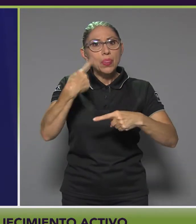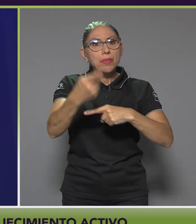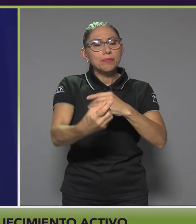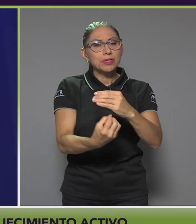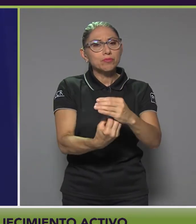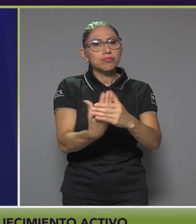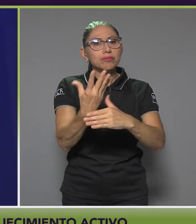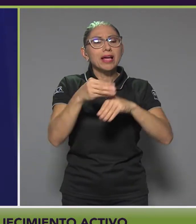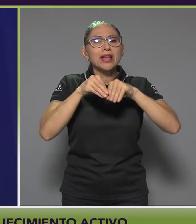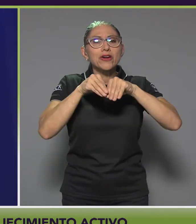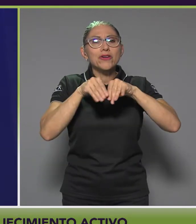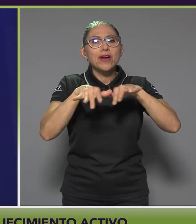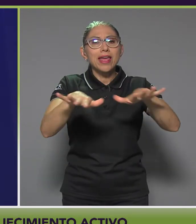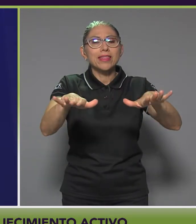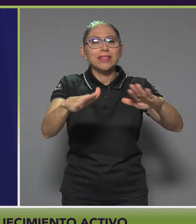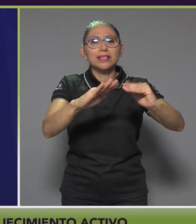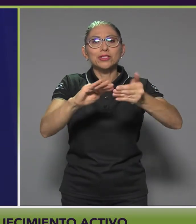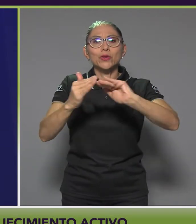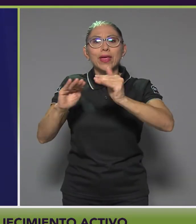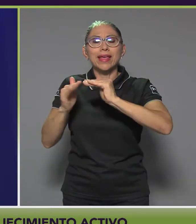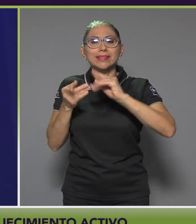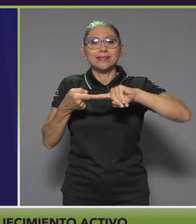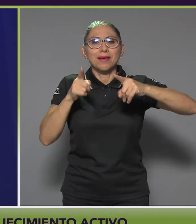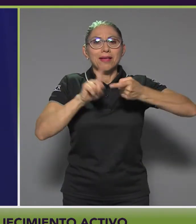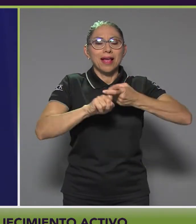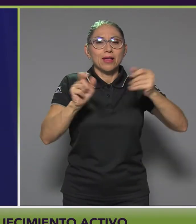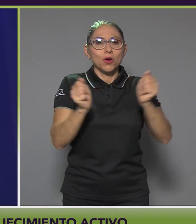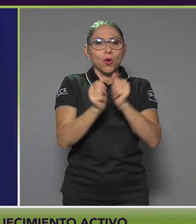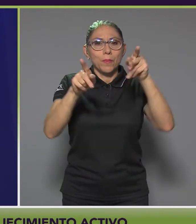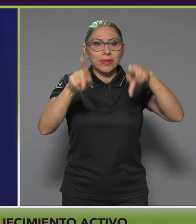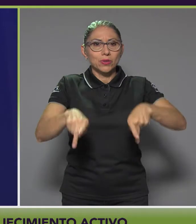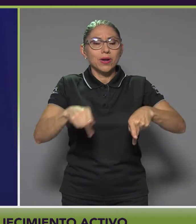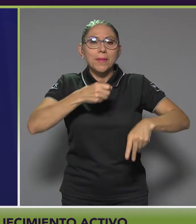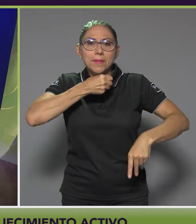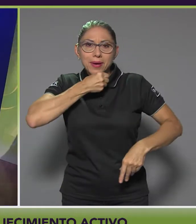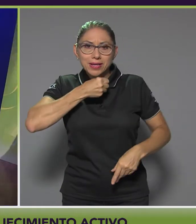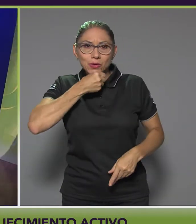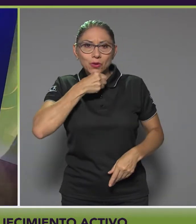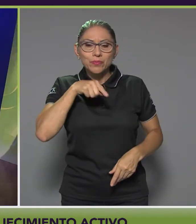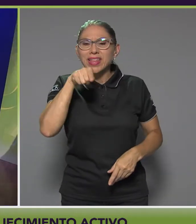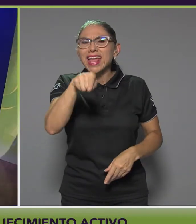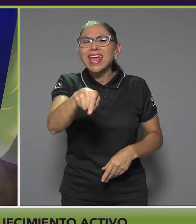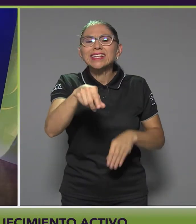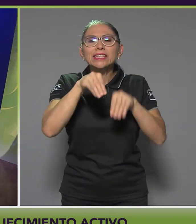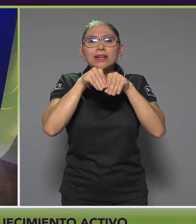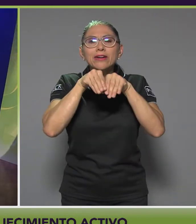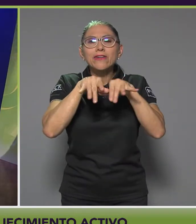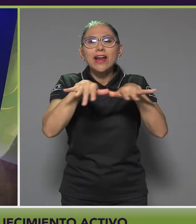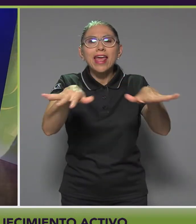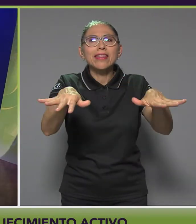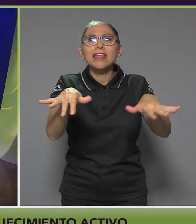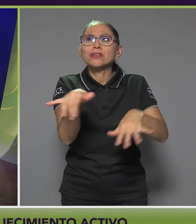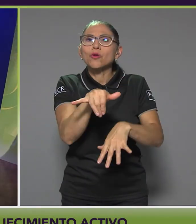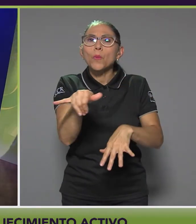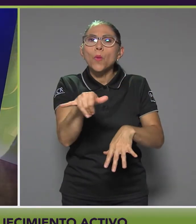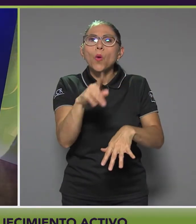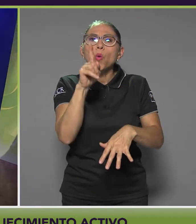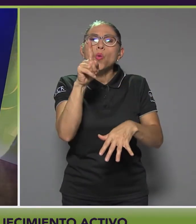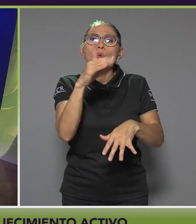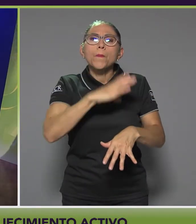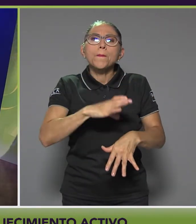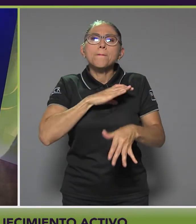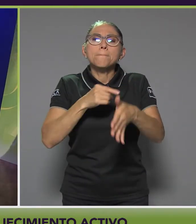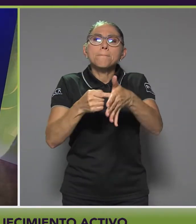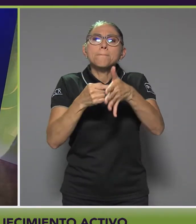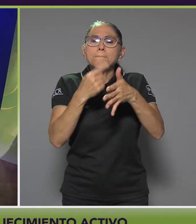ciudades amigables con la persona mayor. Esta red es un perfil, por decirlo así, a nivel mundial que